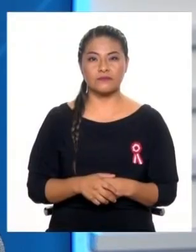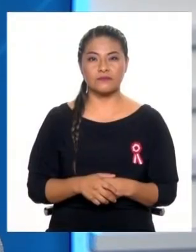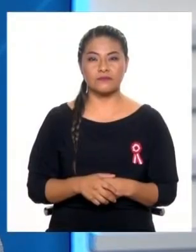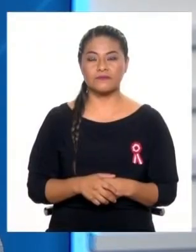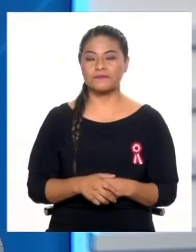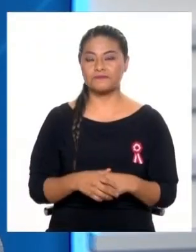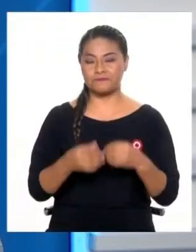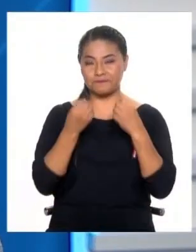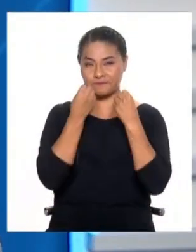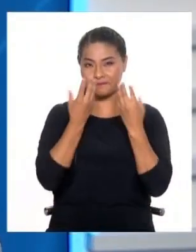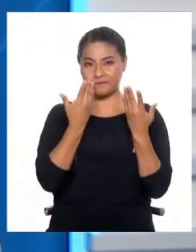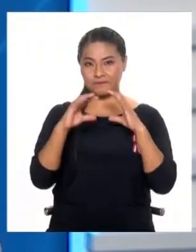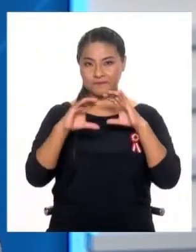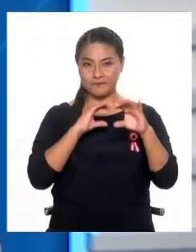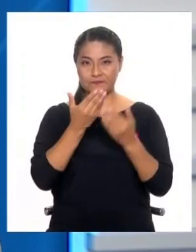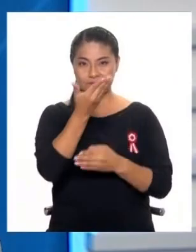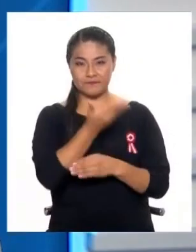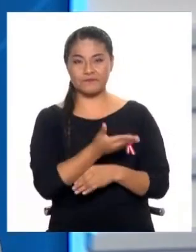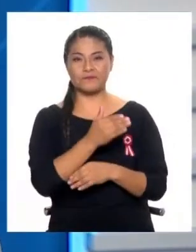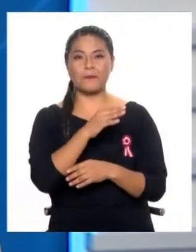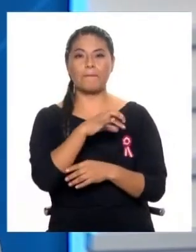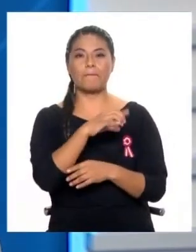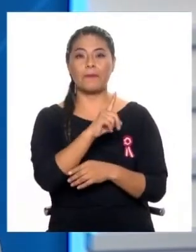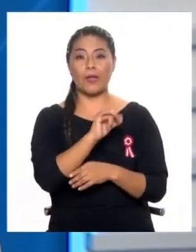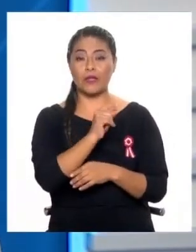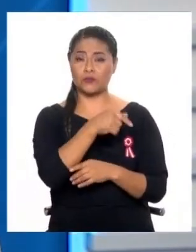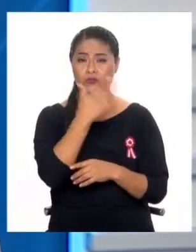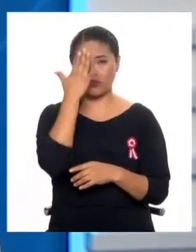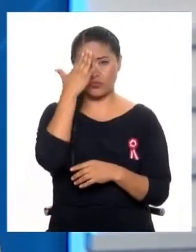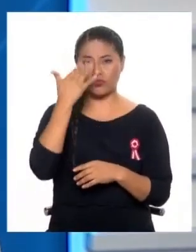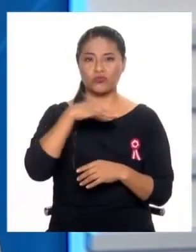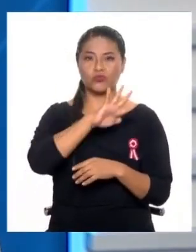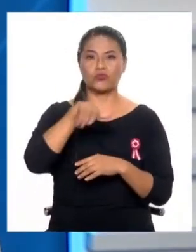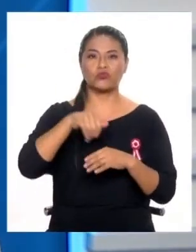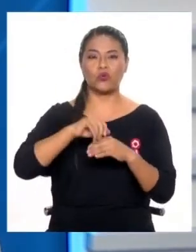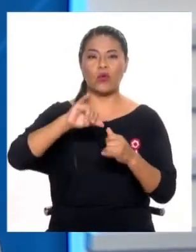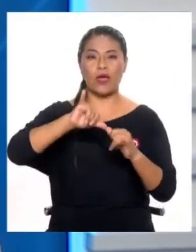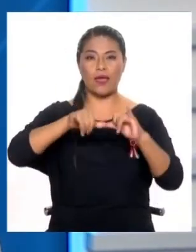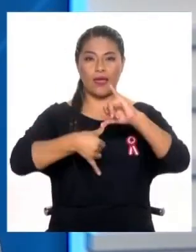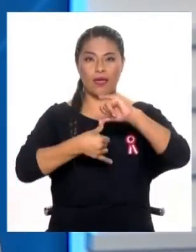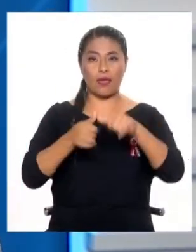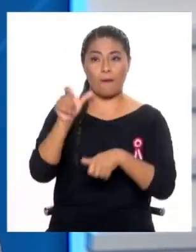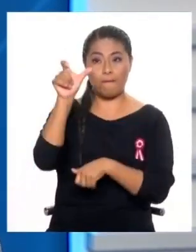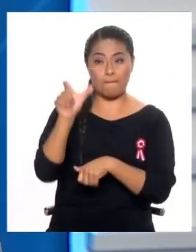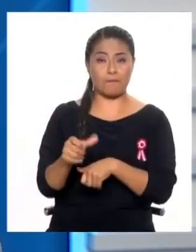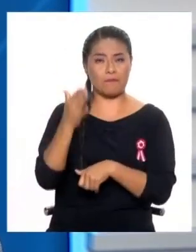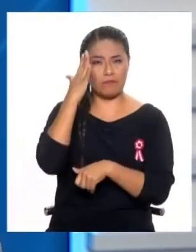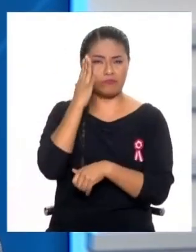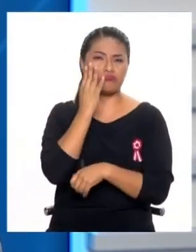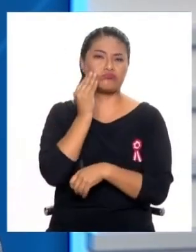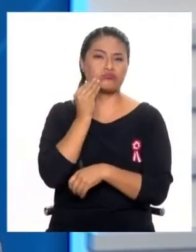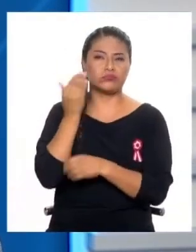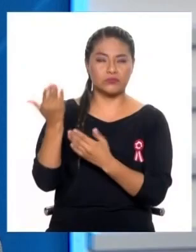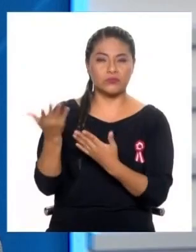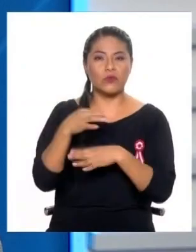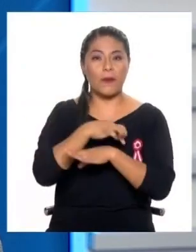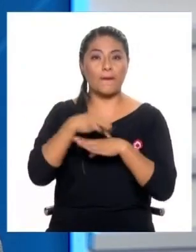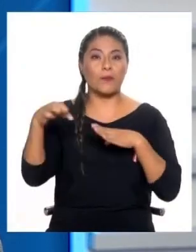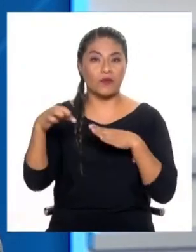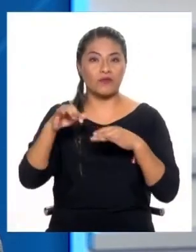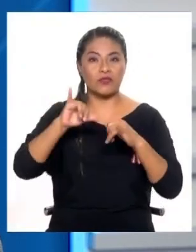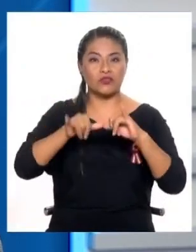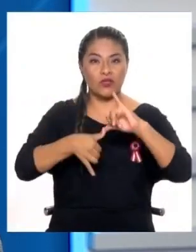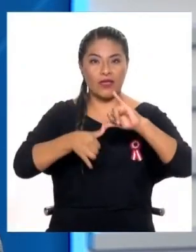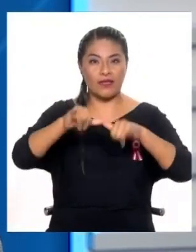Perfecto, vamos a hablar con Aldo Facho, él es un arquitecto experto en gestión urbanística y también de suelos. A propósito de un caso